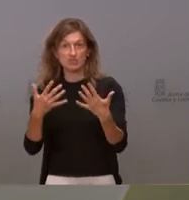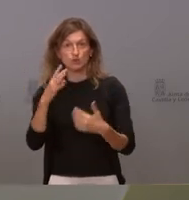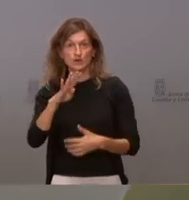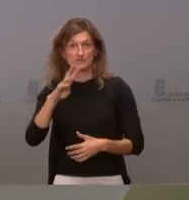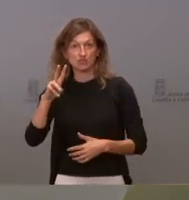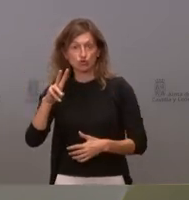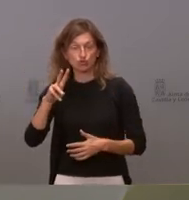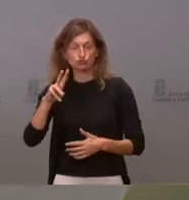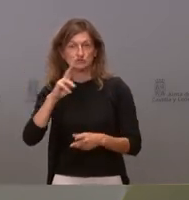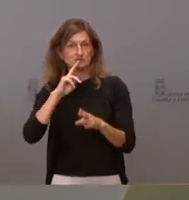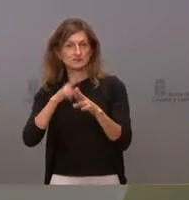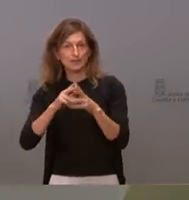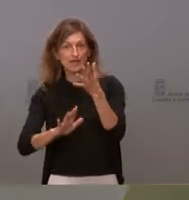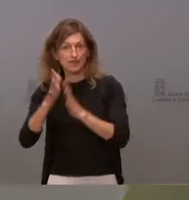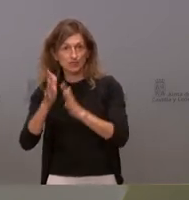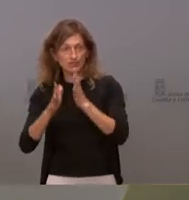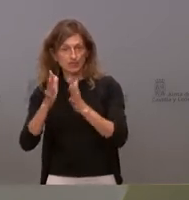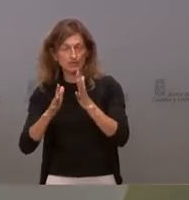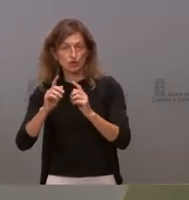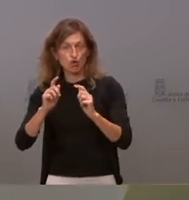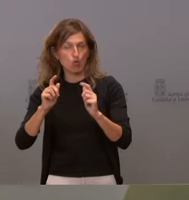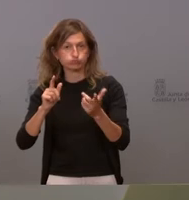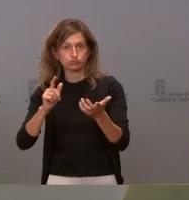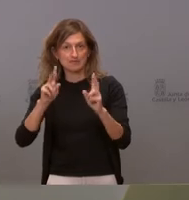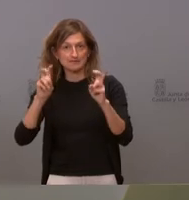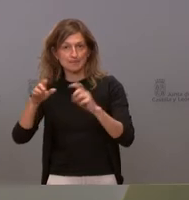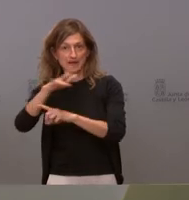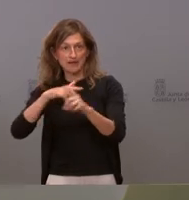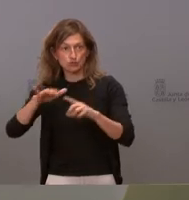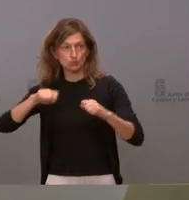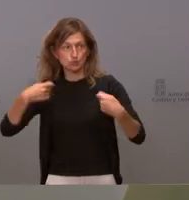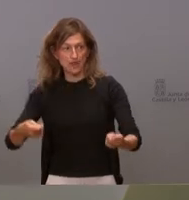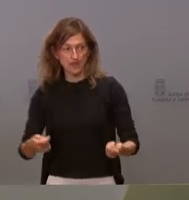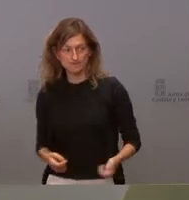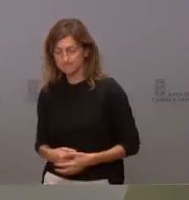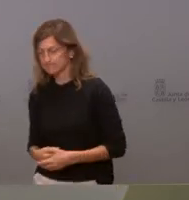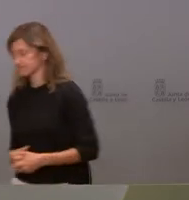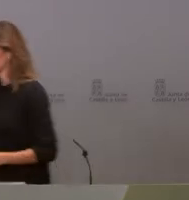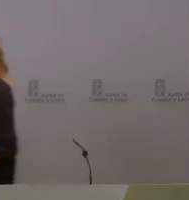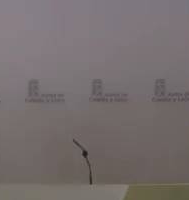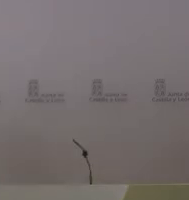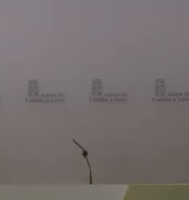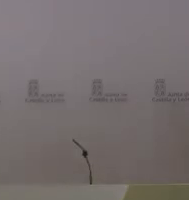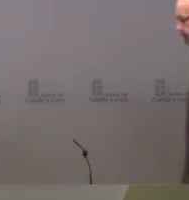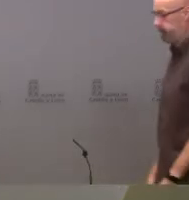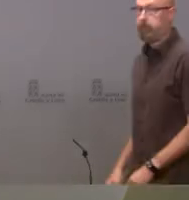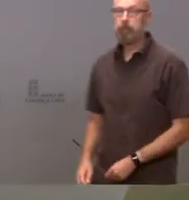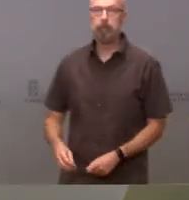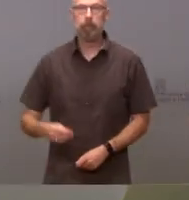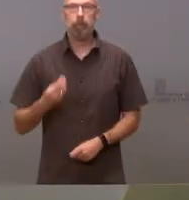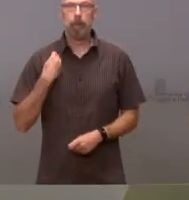en un incendio que puede tener naturaleza de medio natural y se pasa aviso al servicio territorial de medio ambiente